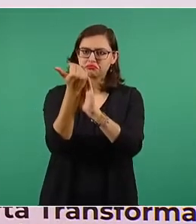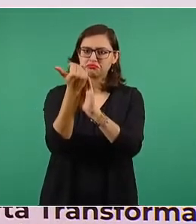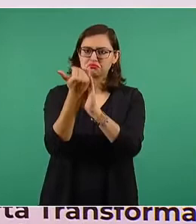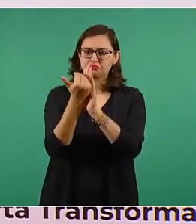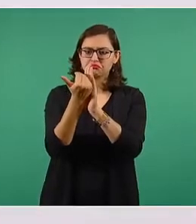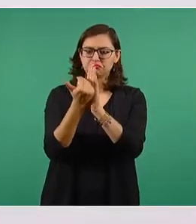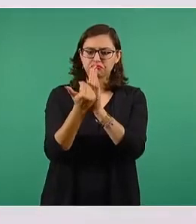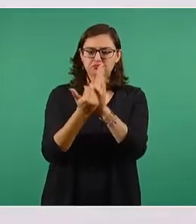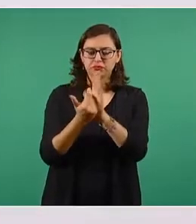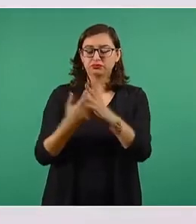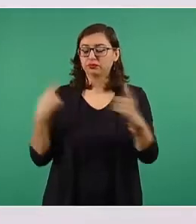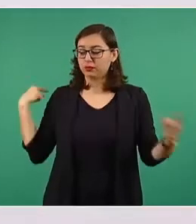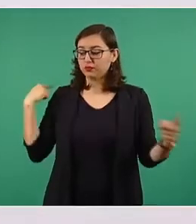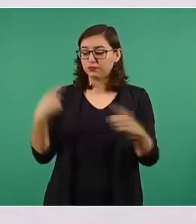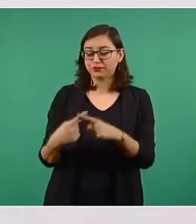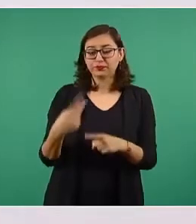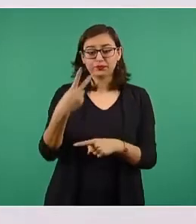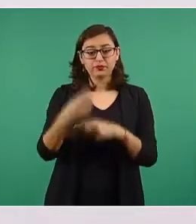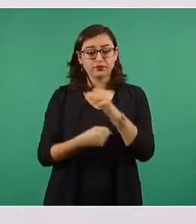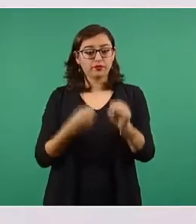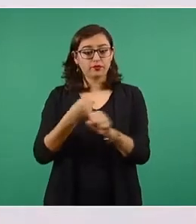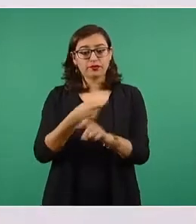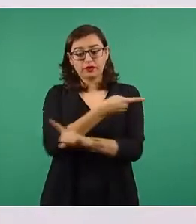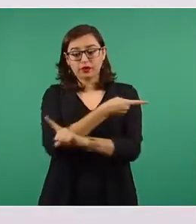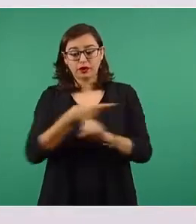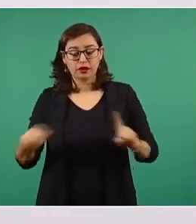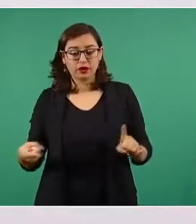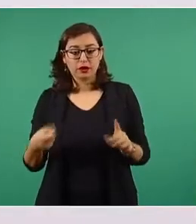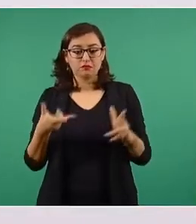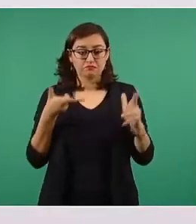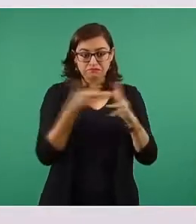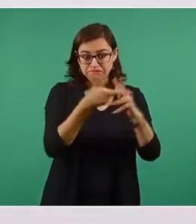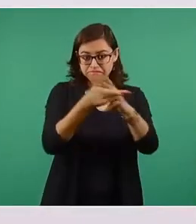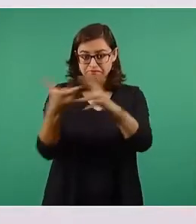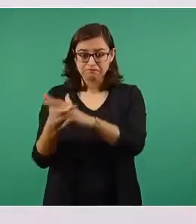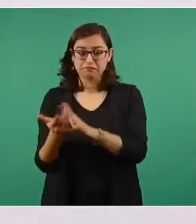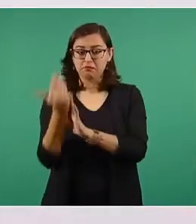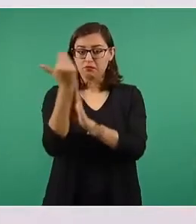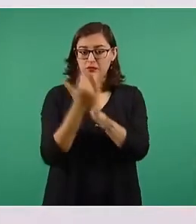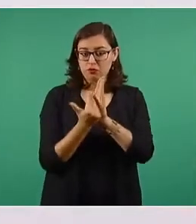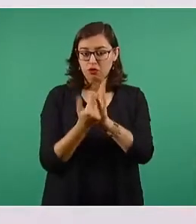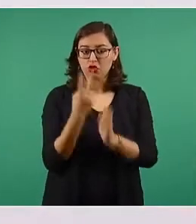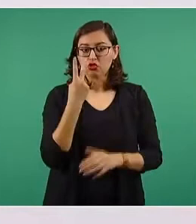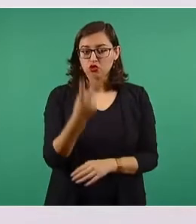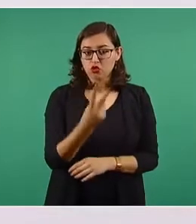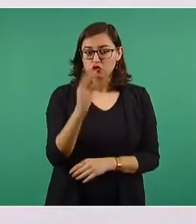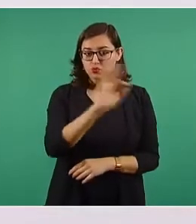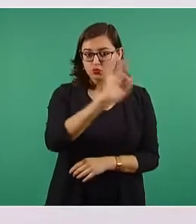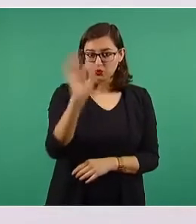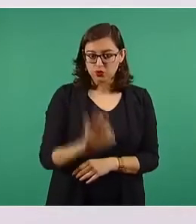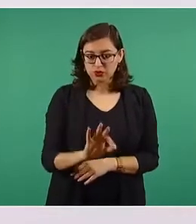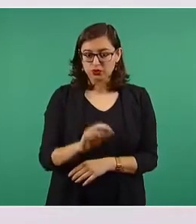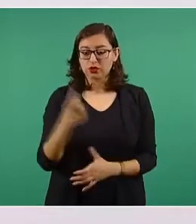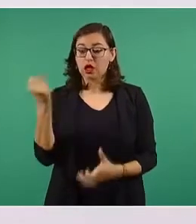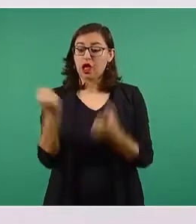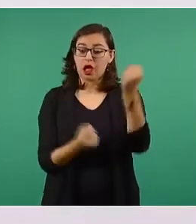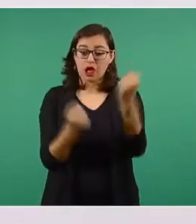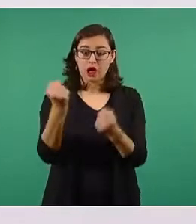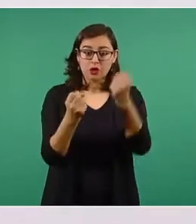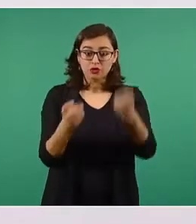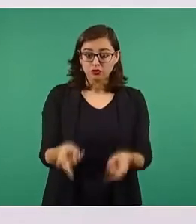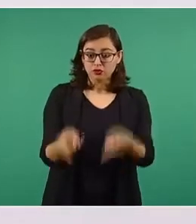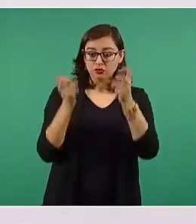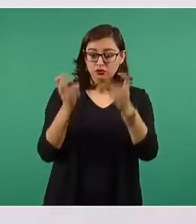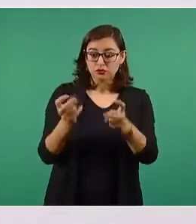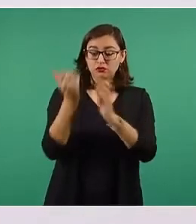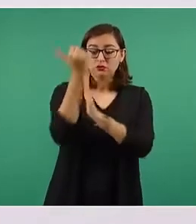homicidios han disminuido 2%, el robo de vehículo en